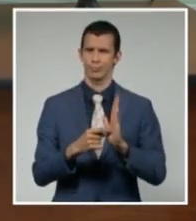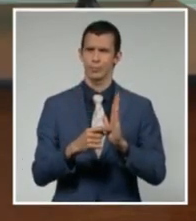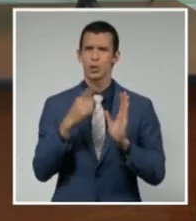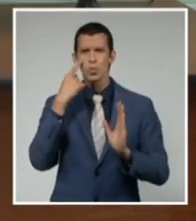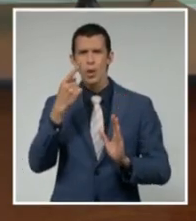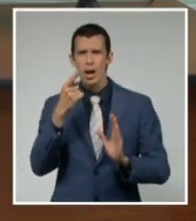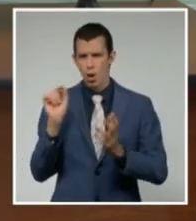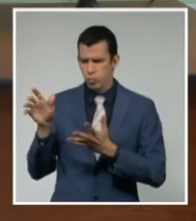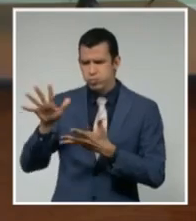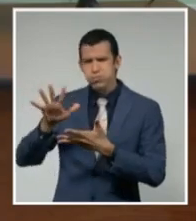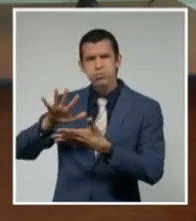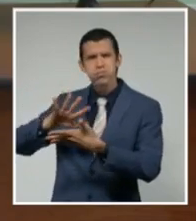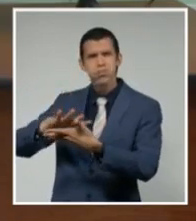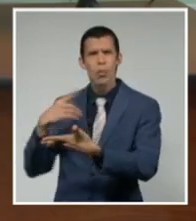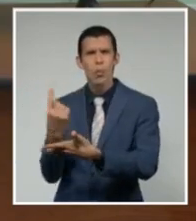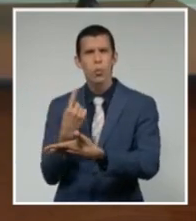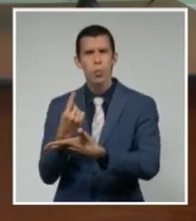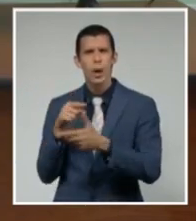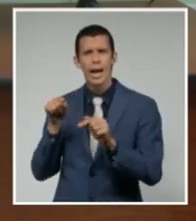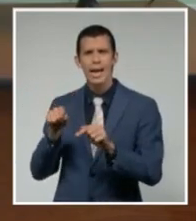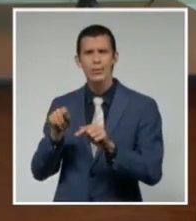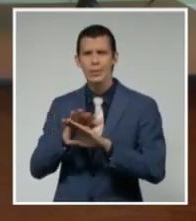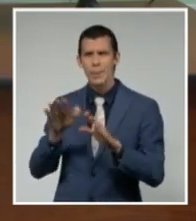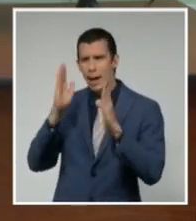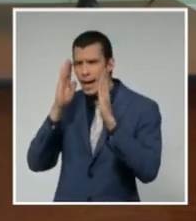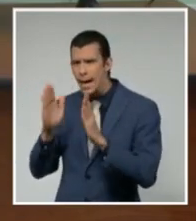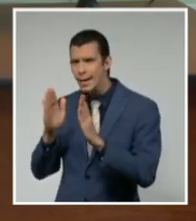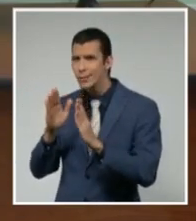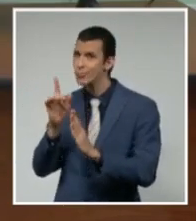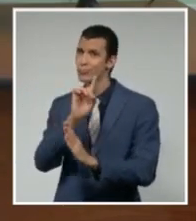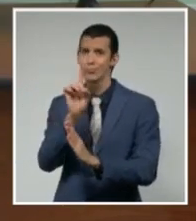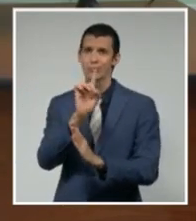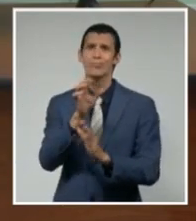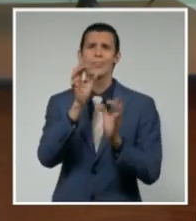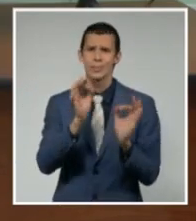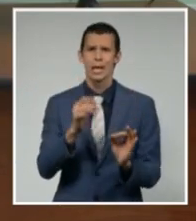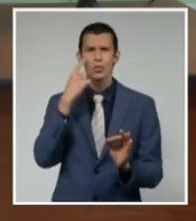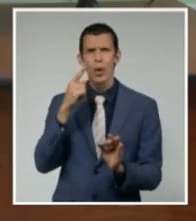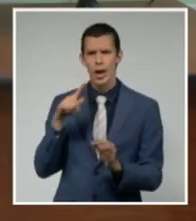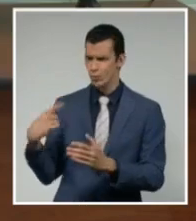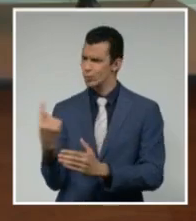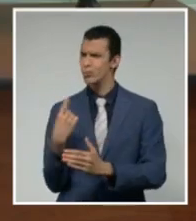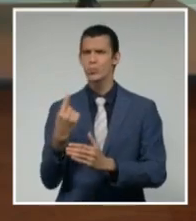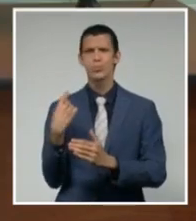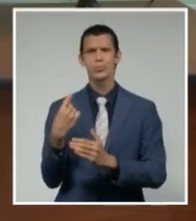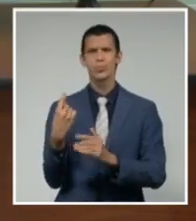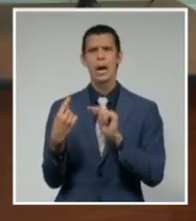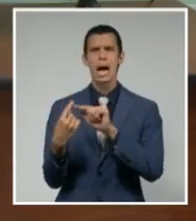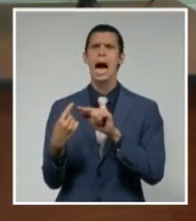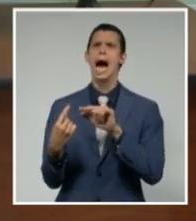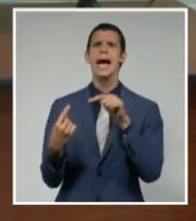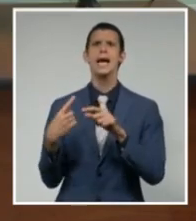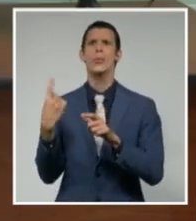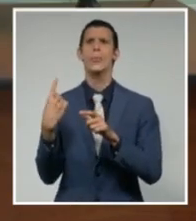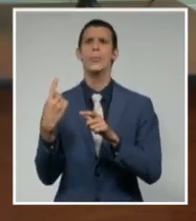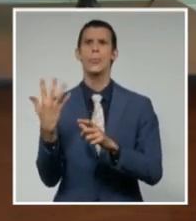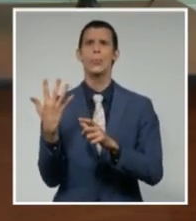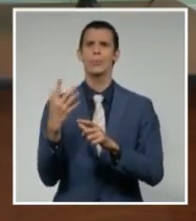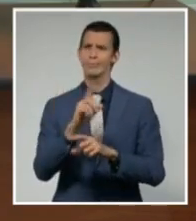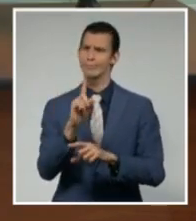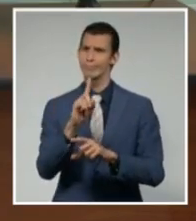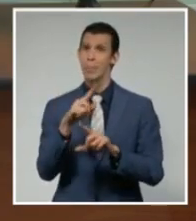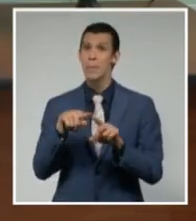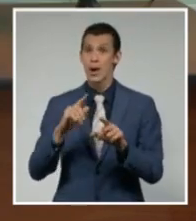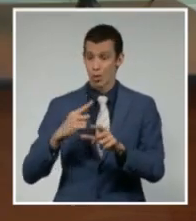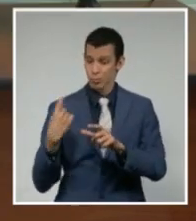No es un punto. El punto es lo que marca el centro. Pero alrededor hay las grandes áreas de lluvias fuertes.